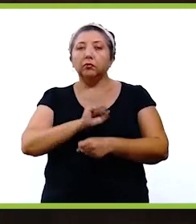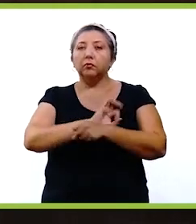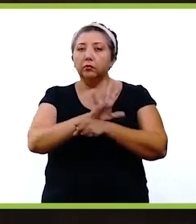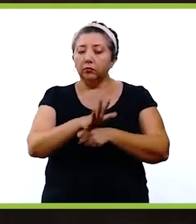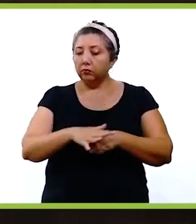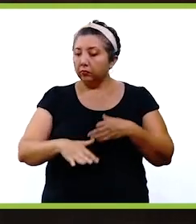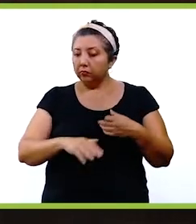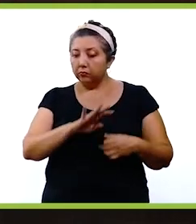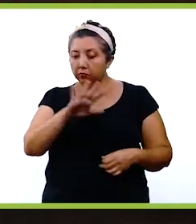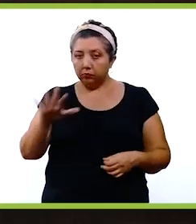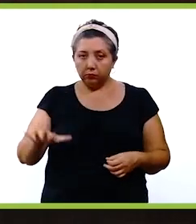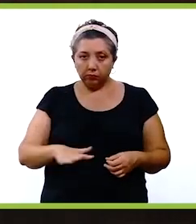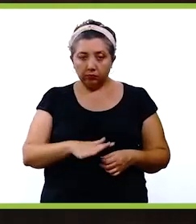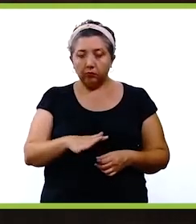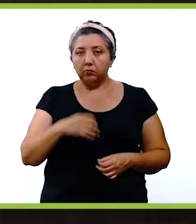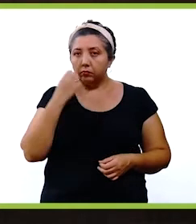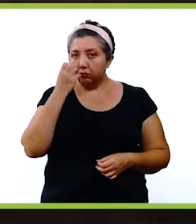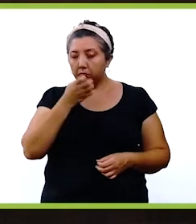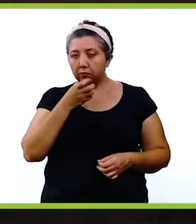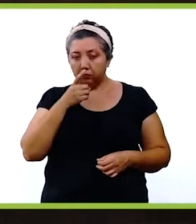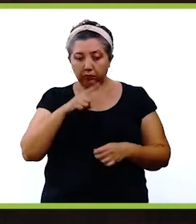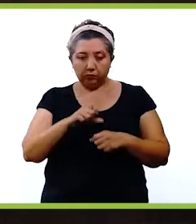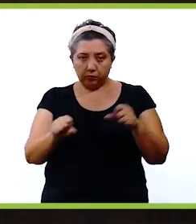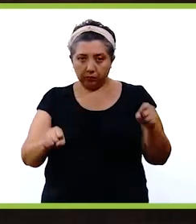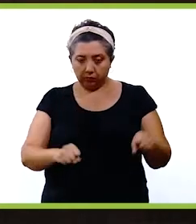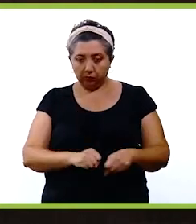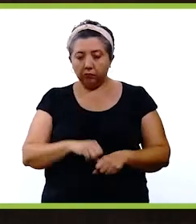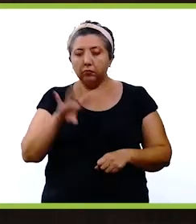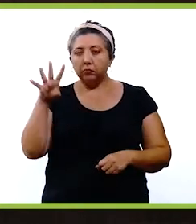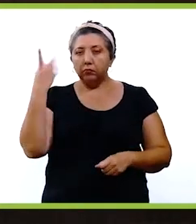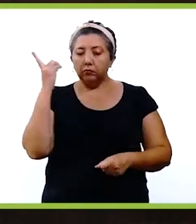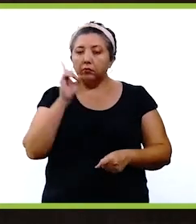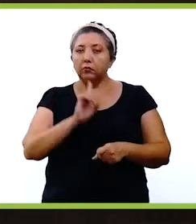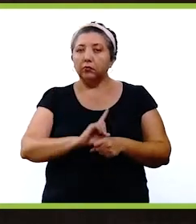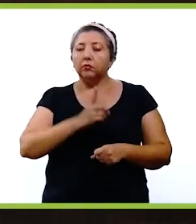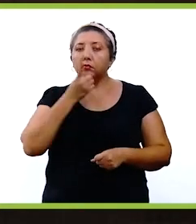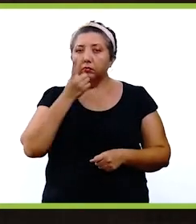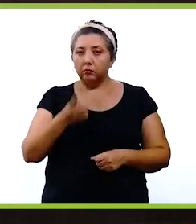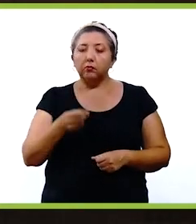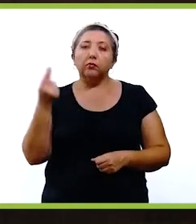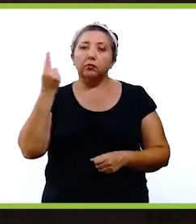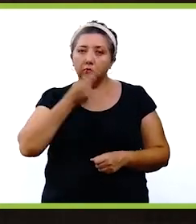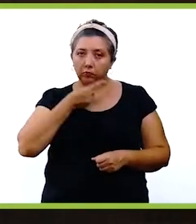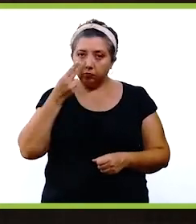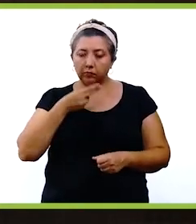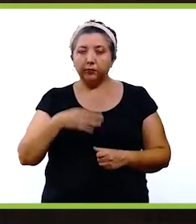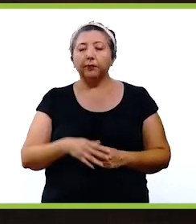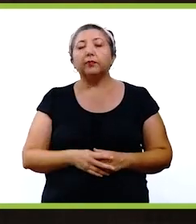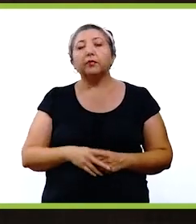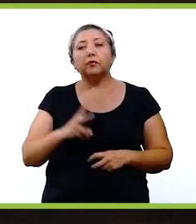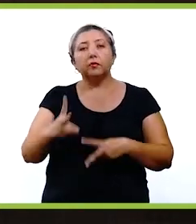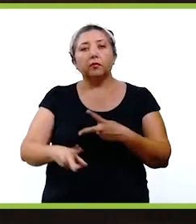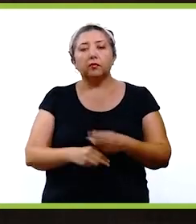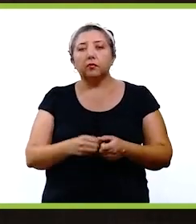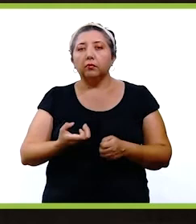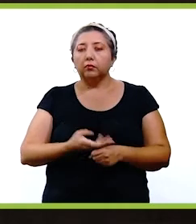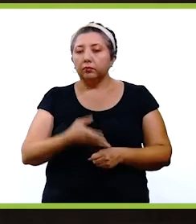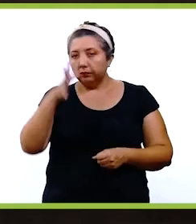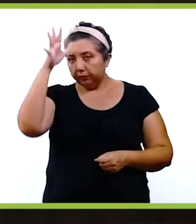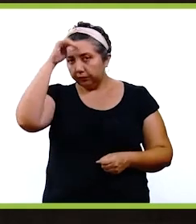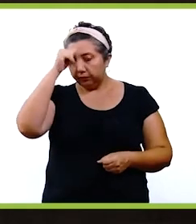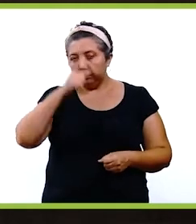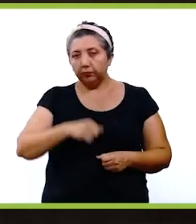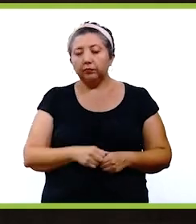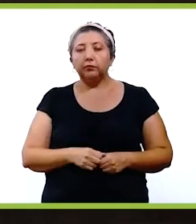todo el salón tendría que irse 14 días a sus casas para tomar las previsiones necesarias. Y vamos a estar muy coordinados,